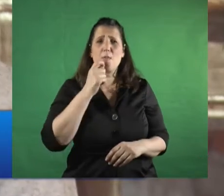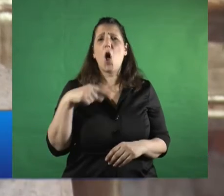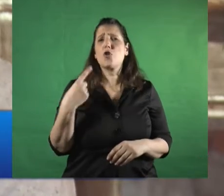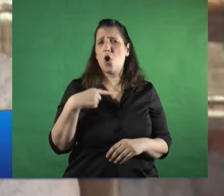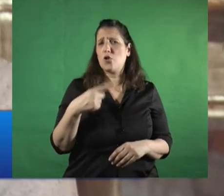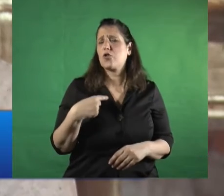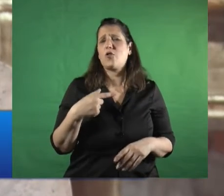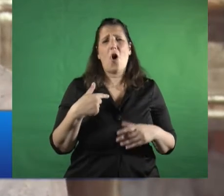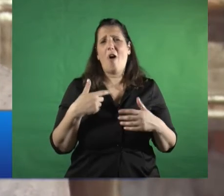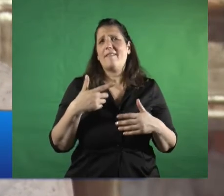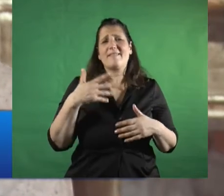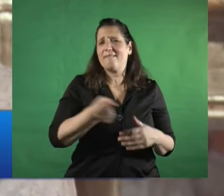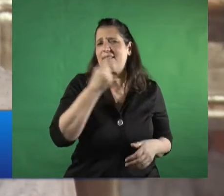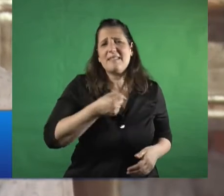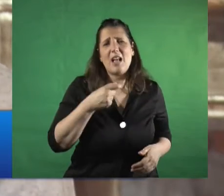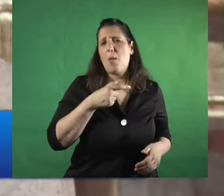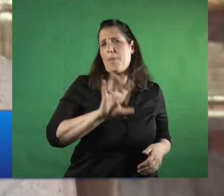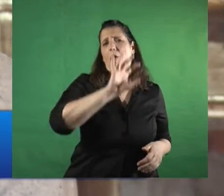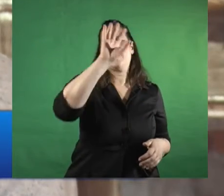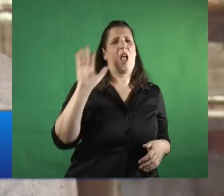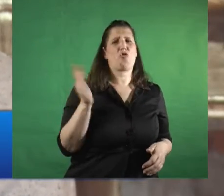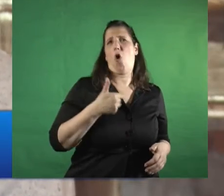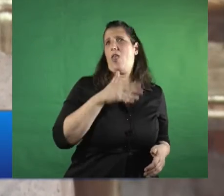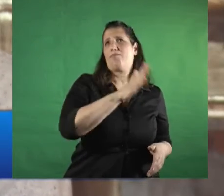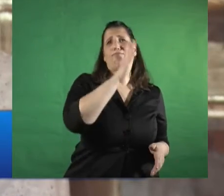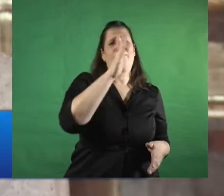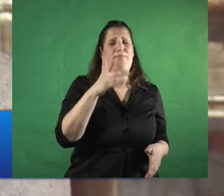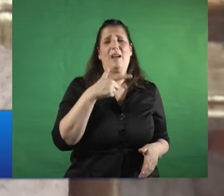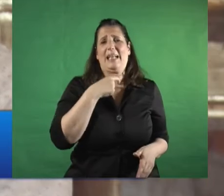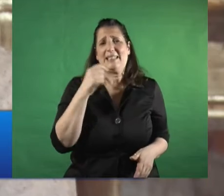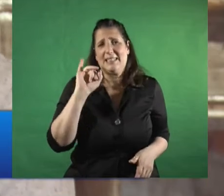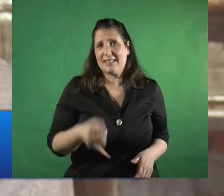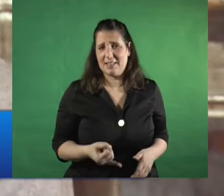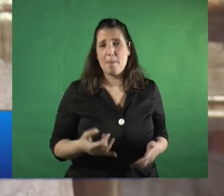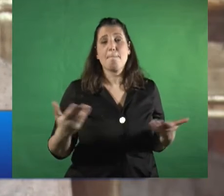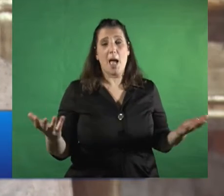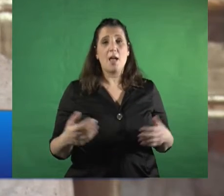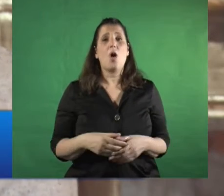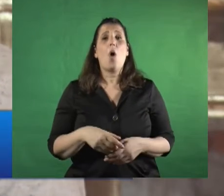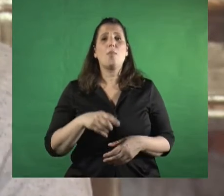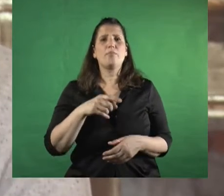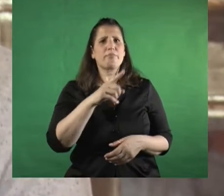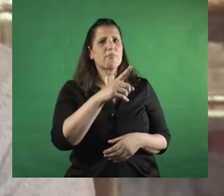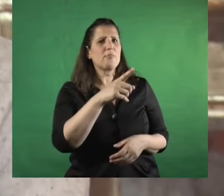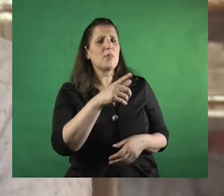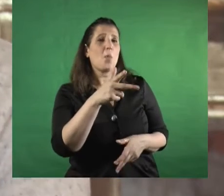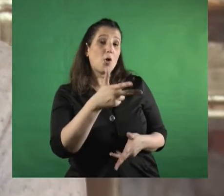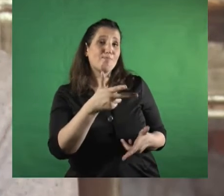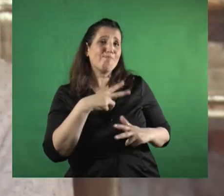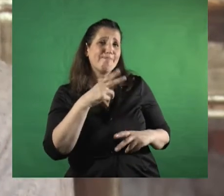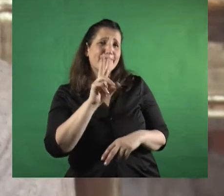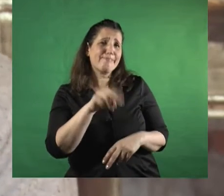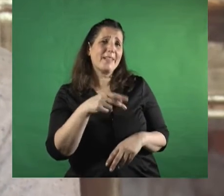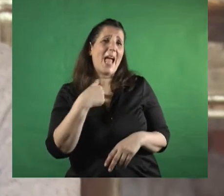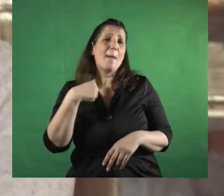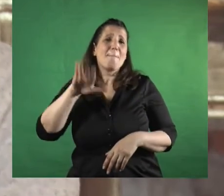todas las provincias y a la mayor cantidad de ciudades posibles y pueblos también es cierto que después bueno cotidianamente como como bien decís ellos son quienes están presentes quienes conocen